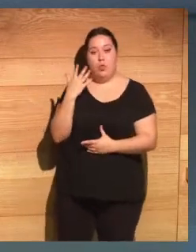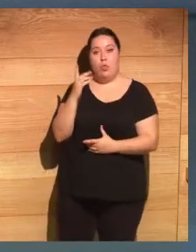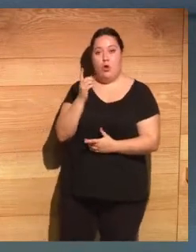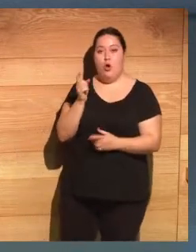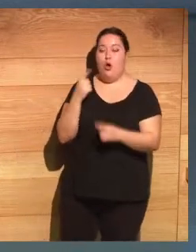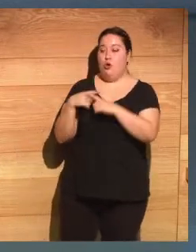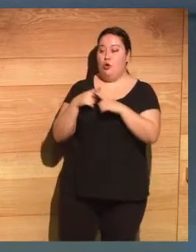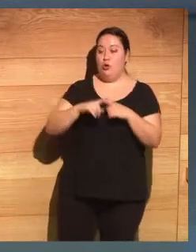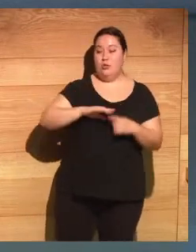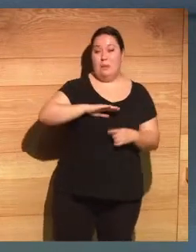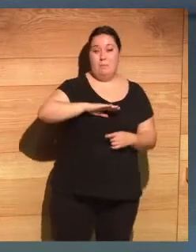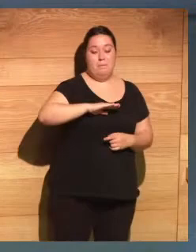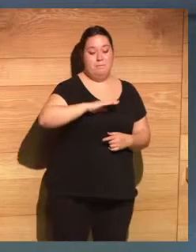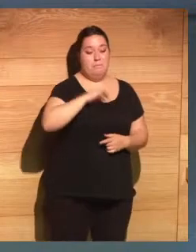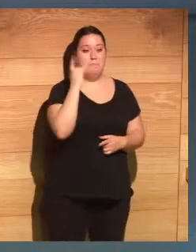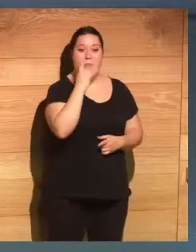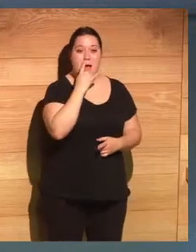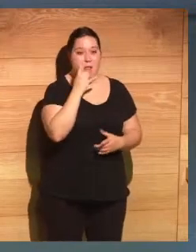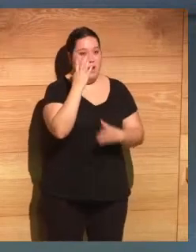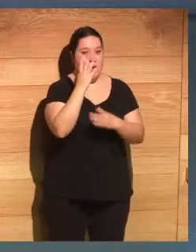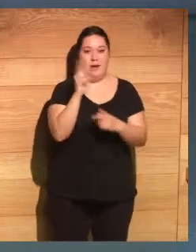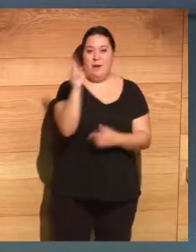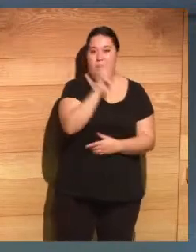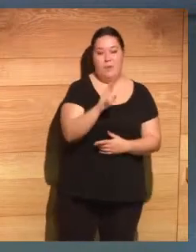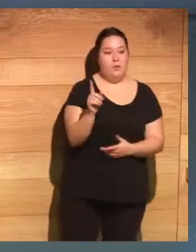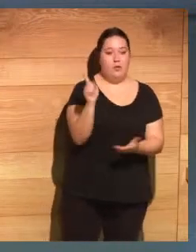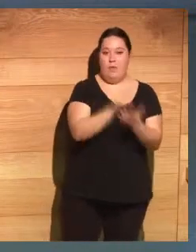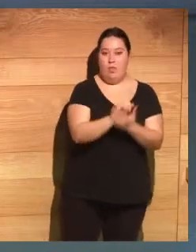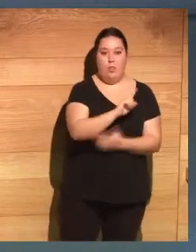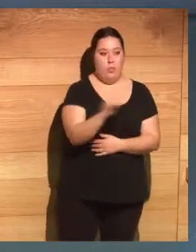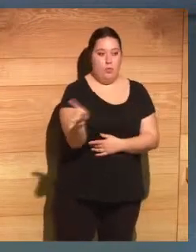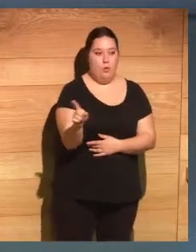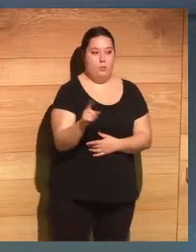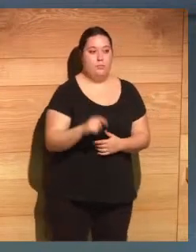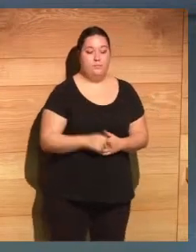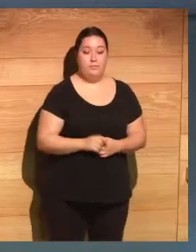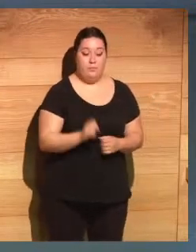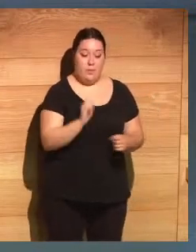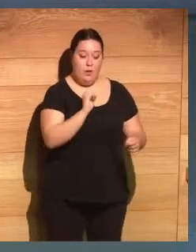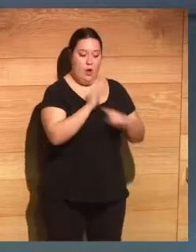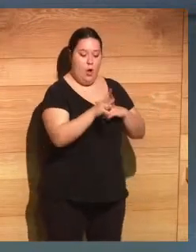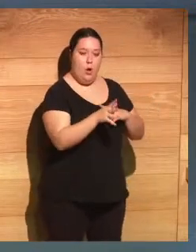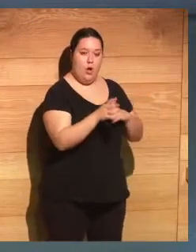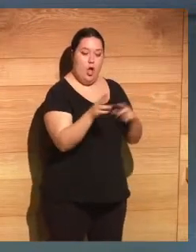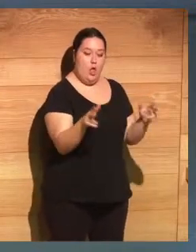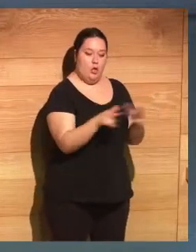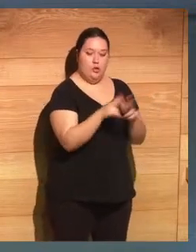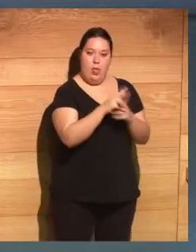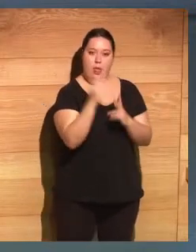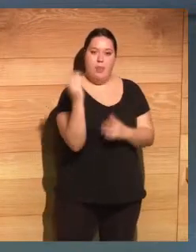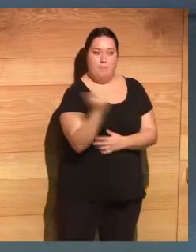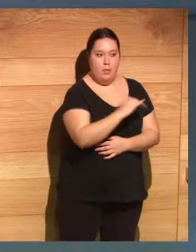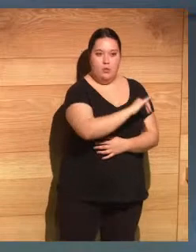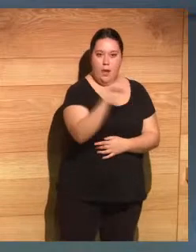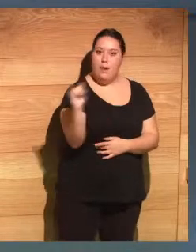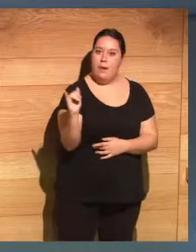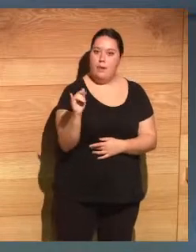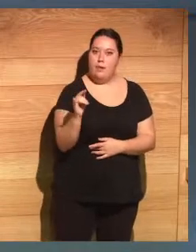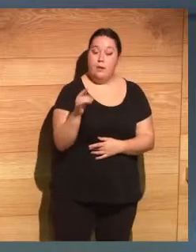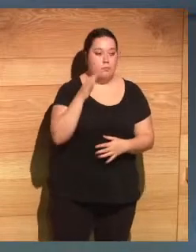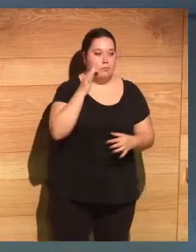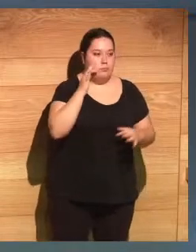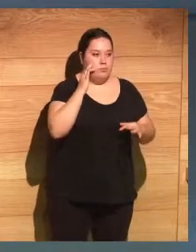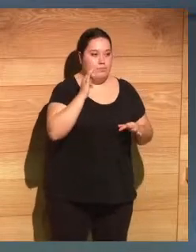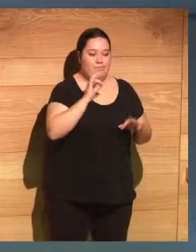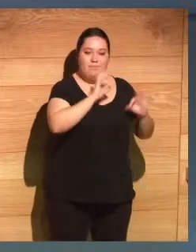Todos sabéis el impacto tremendo que está causando esta pandemia en todos los órdenes de nuestra sociedad. Sobre todo está